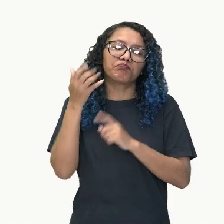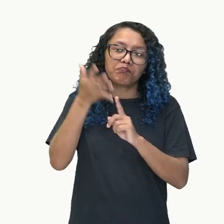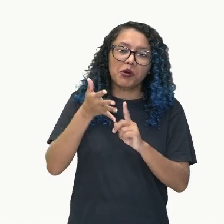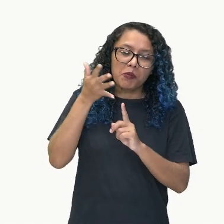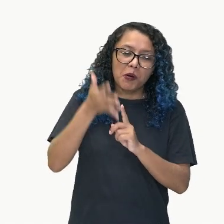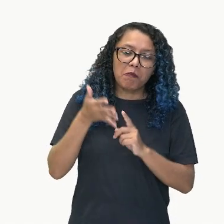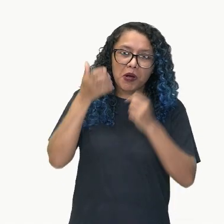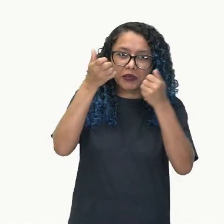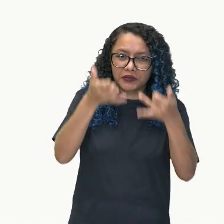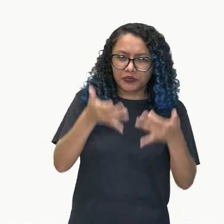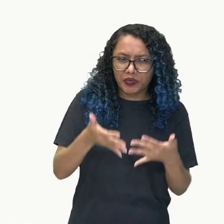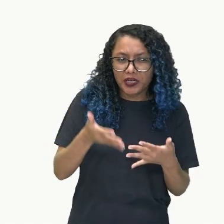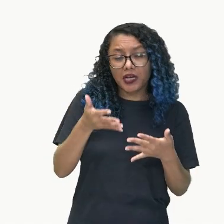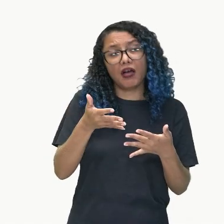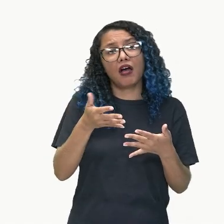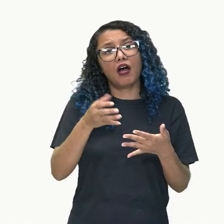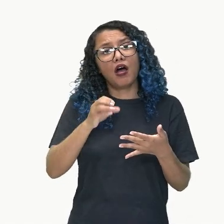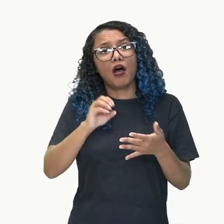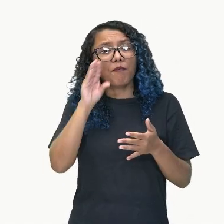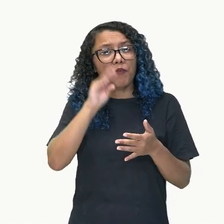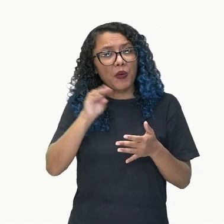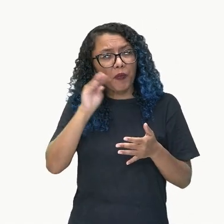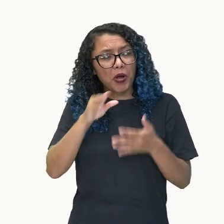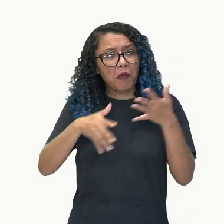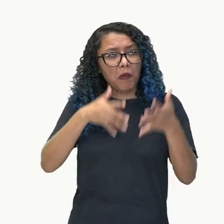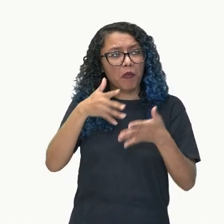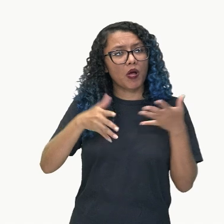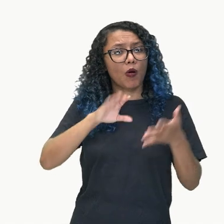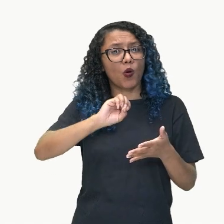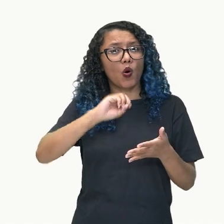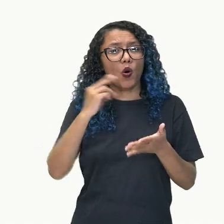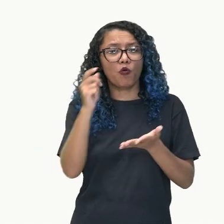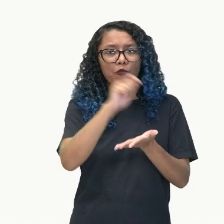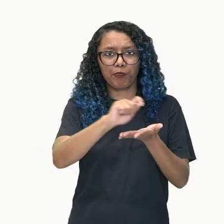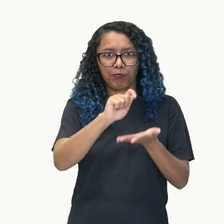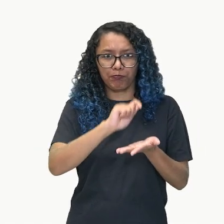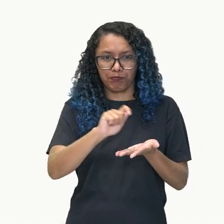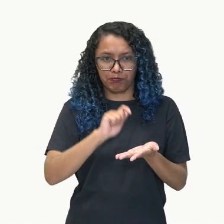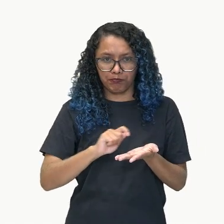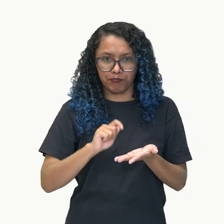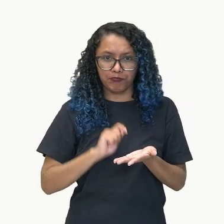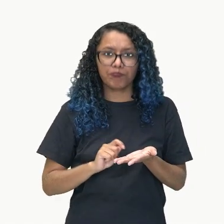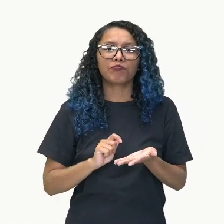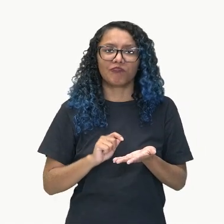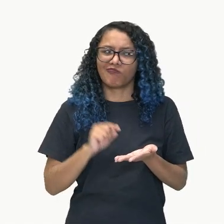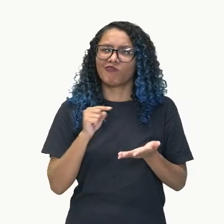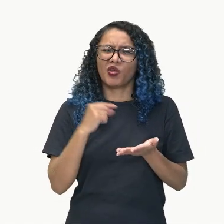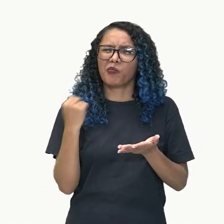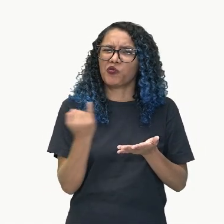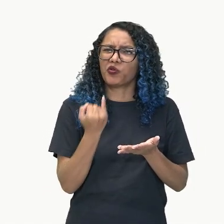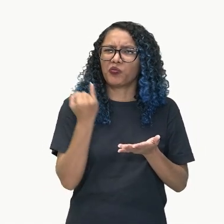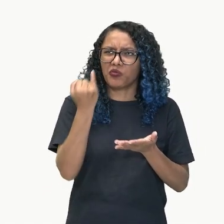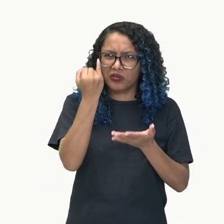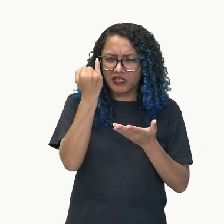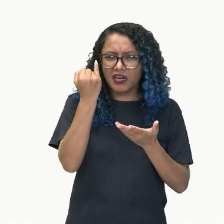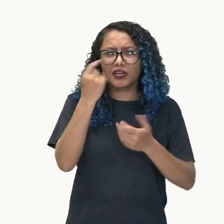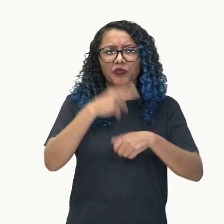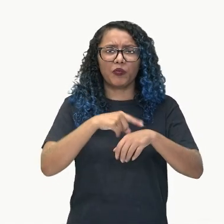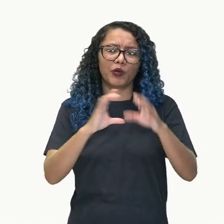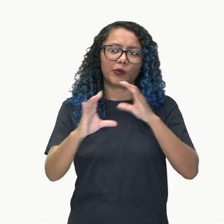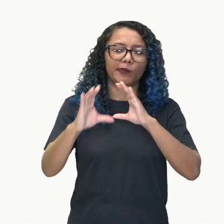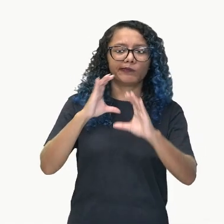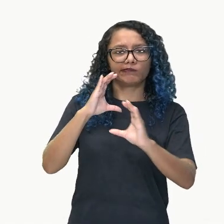escritas. Y son una parte essencial de nuestra comunicación cotidiana. Entonces,